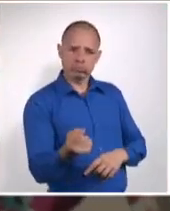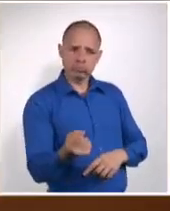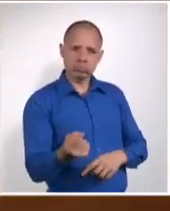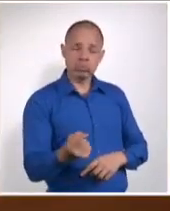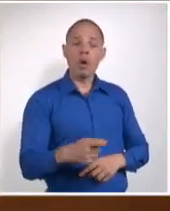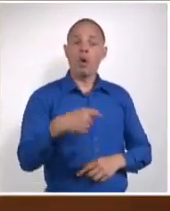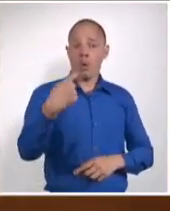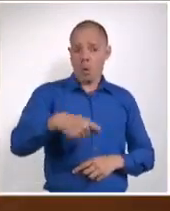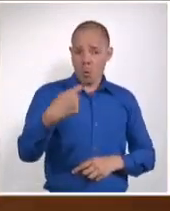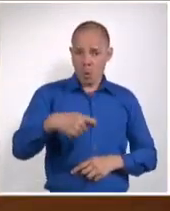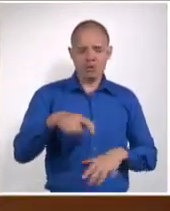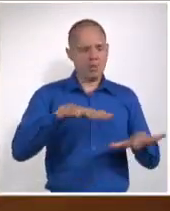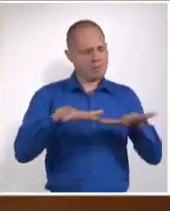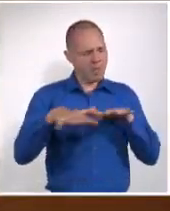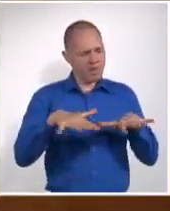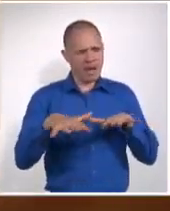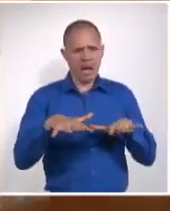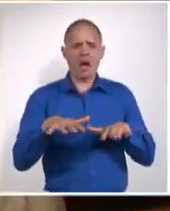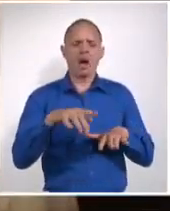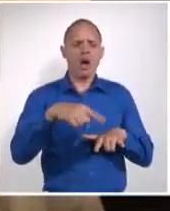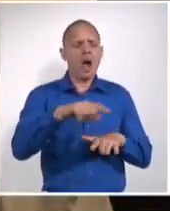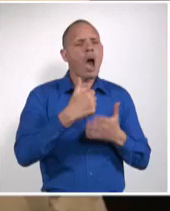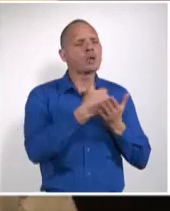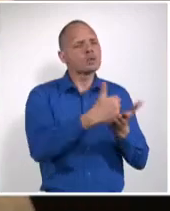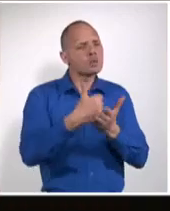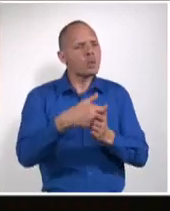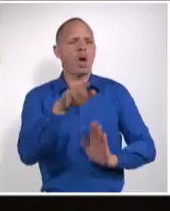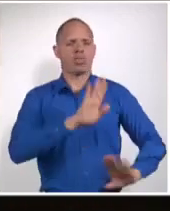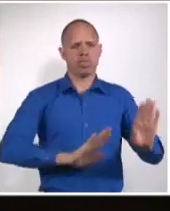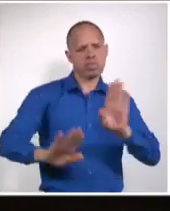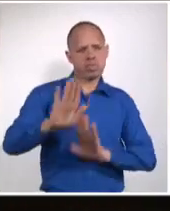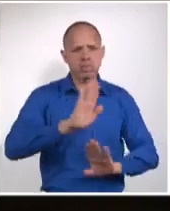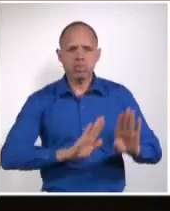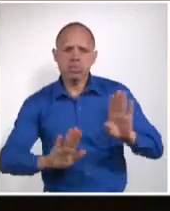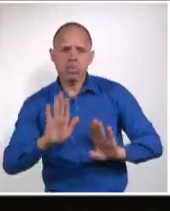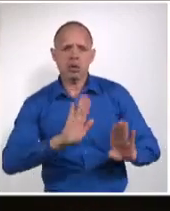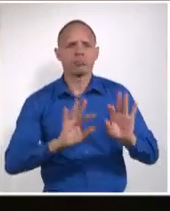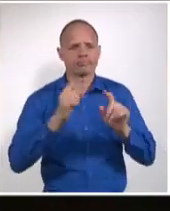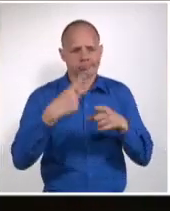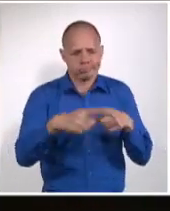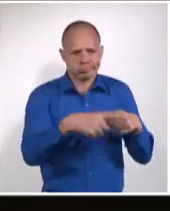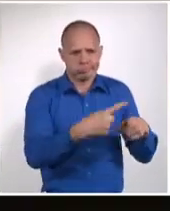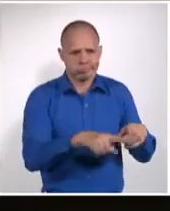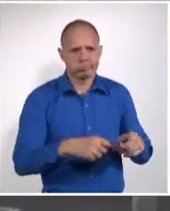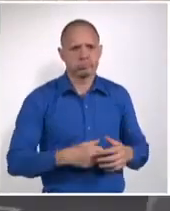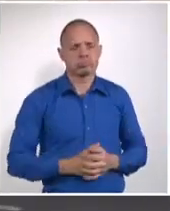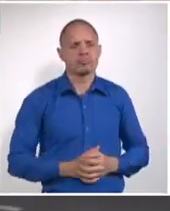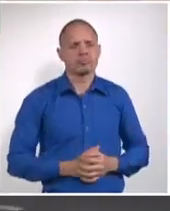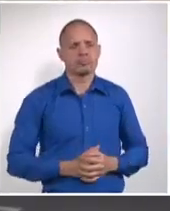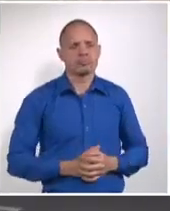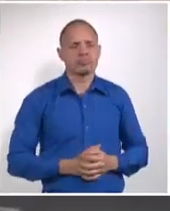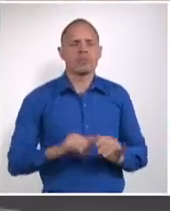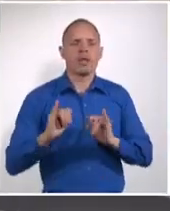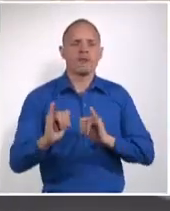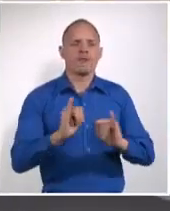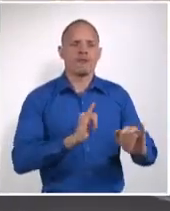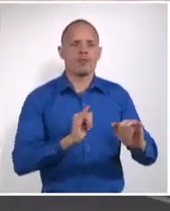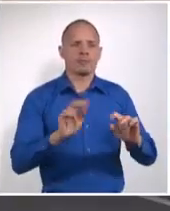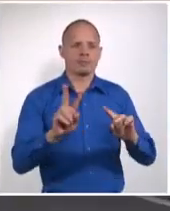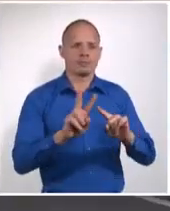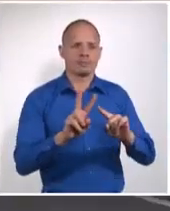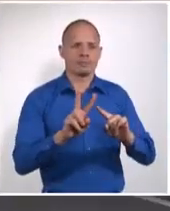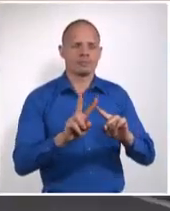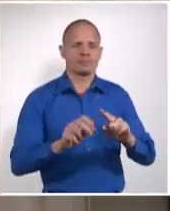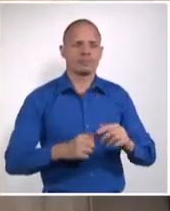contribuir al enfrentamiento de la pandemia de la COVID-19. Miguel Ángel Rivalta, Sistema